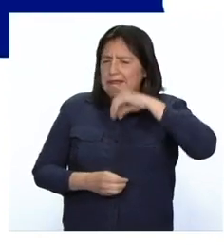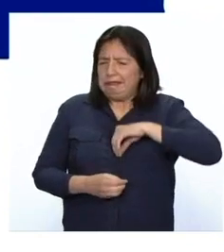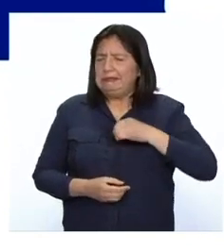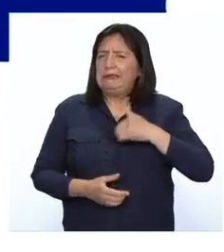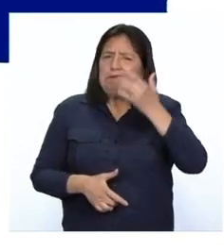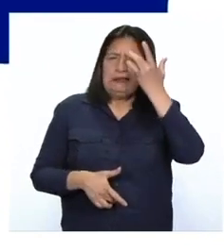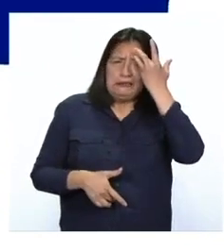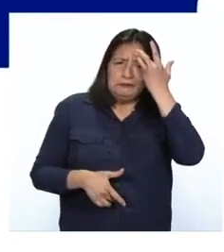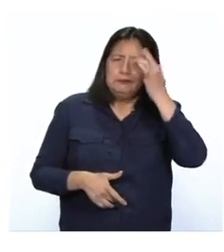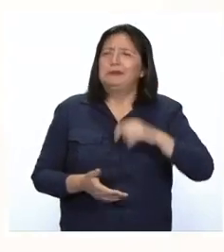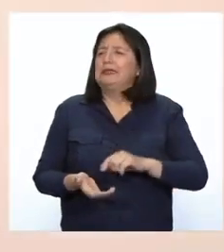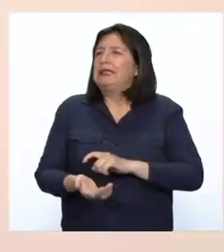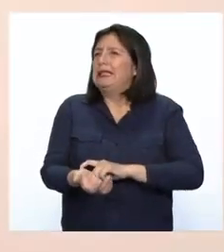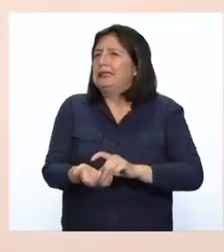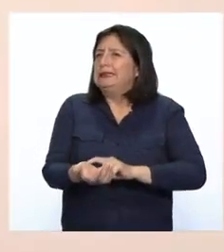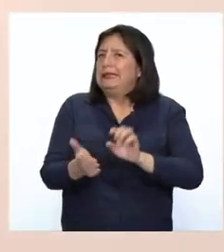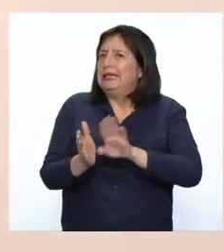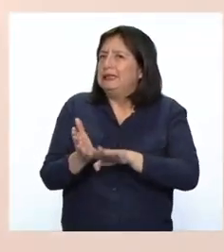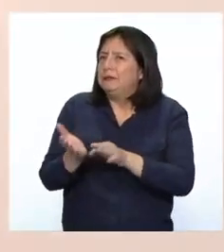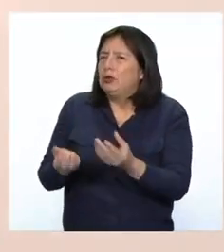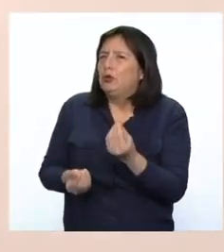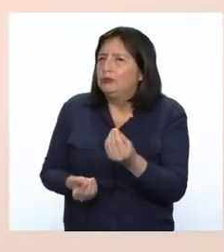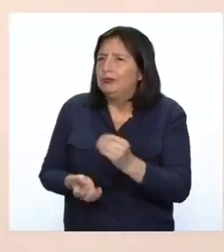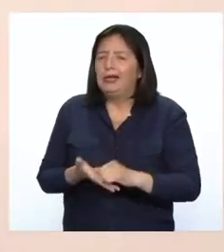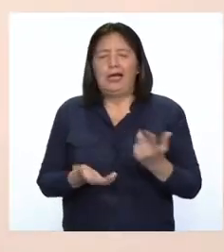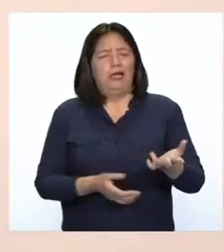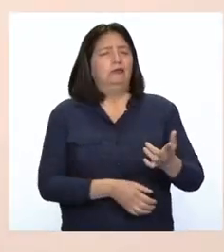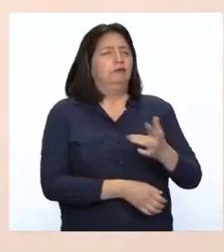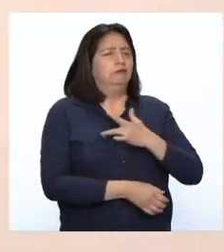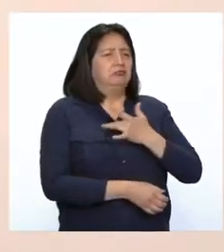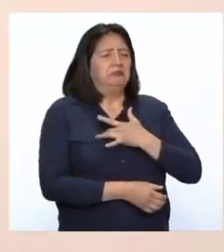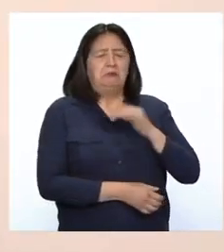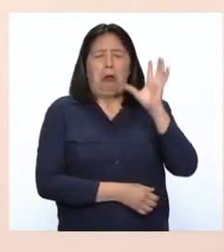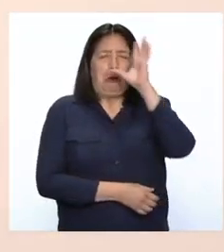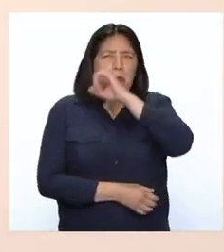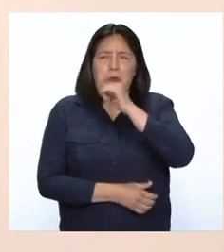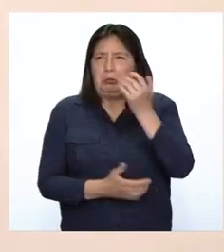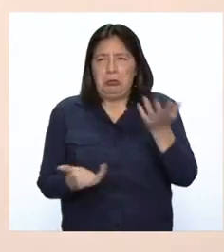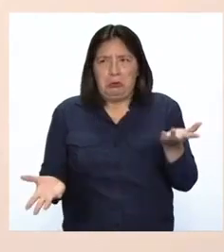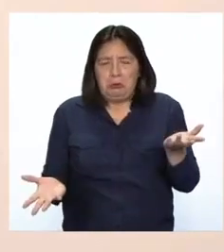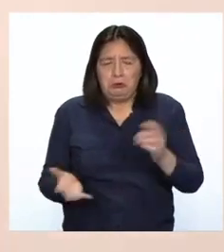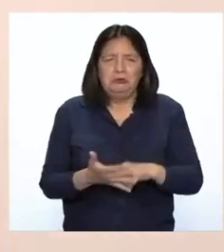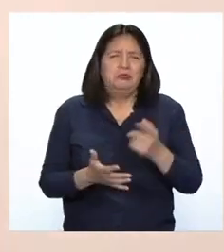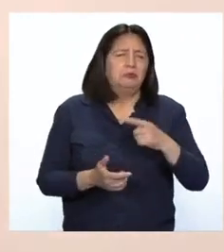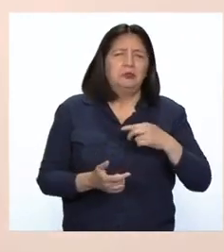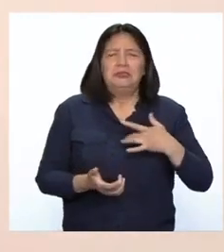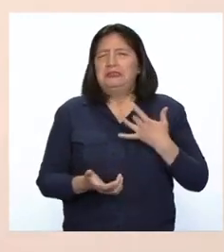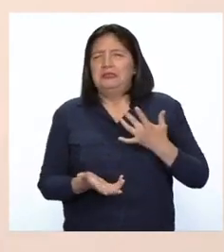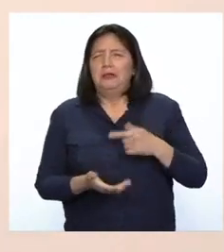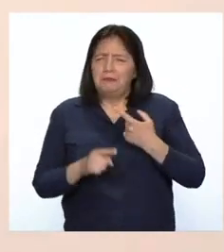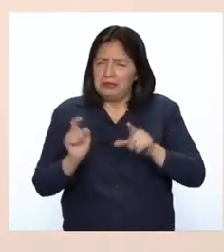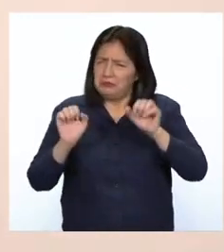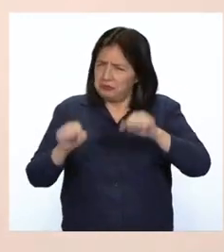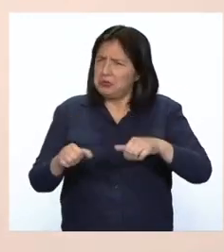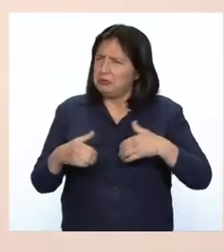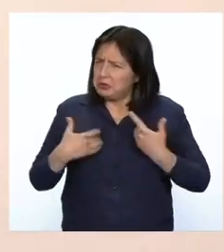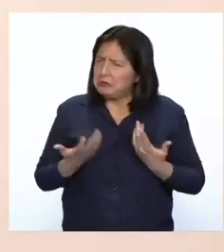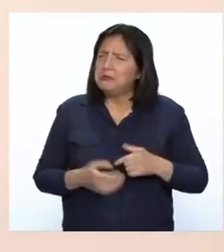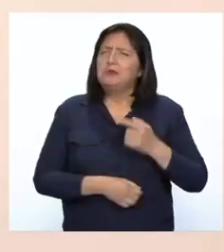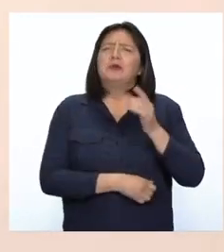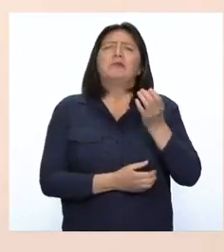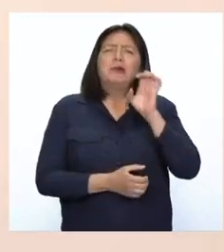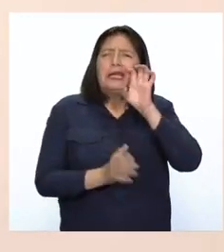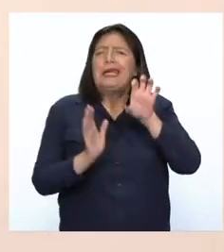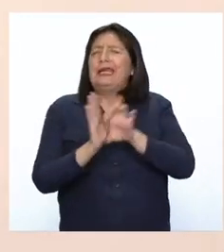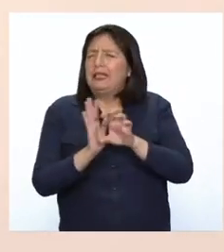Pues les cuento que en algunos casos los síntomas son imperceptibles. Pero podemos darnos cuenta por ciertos detalles